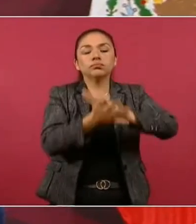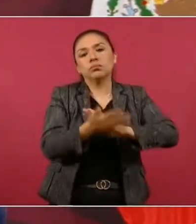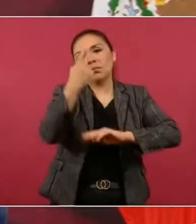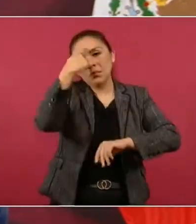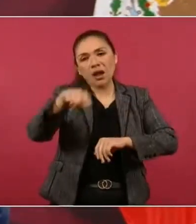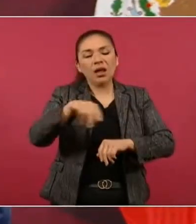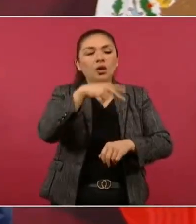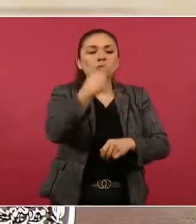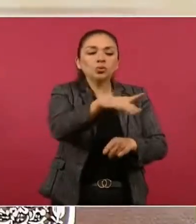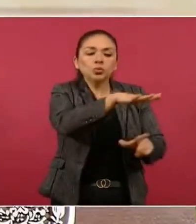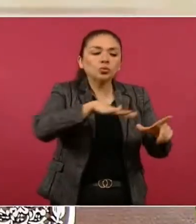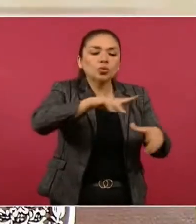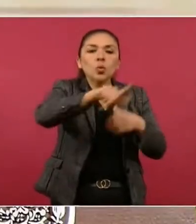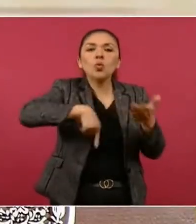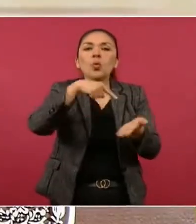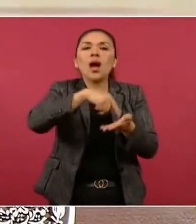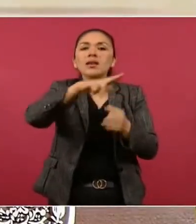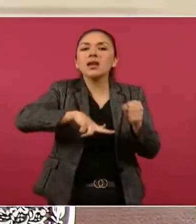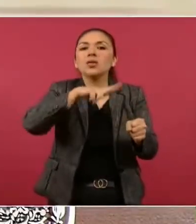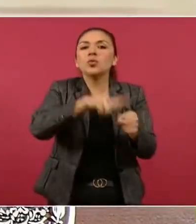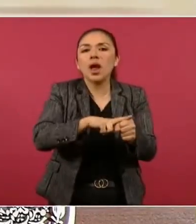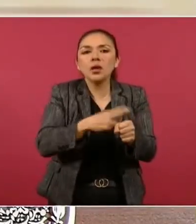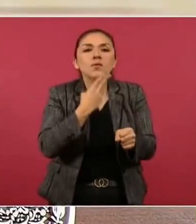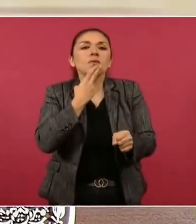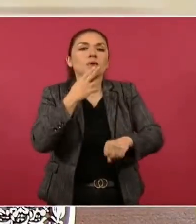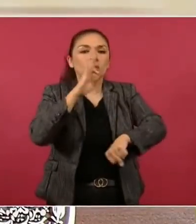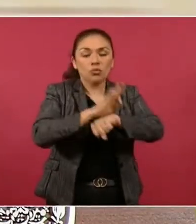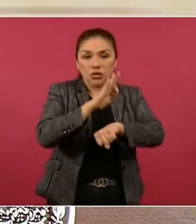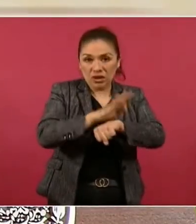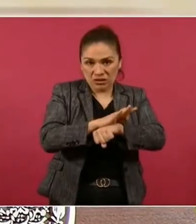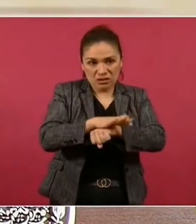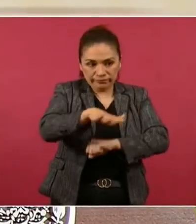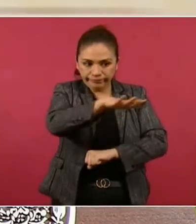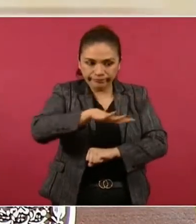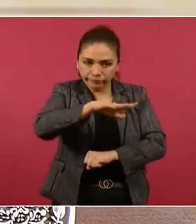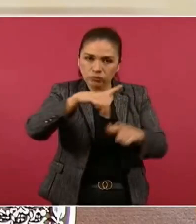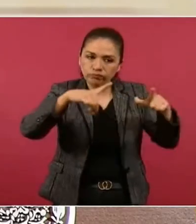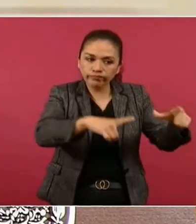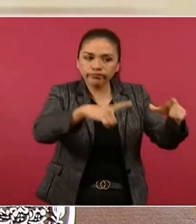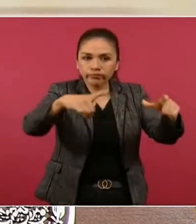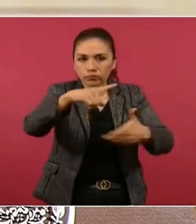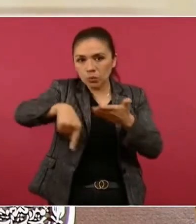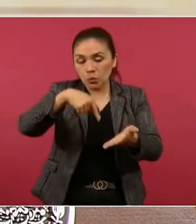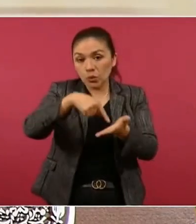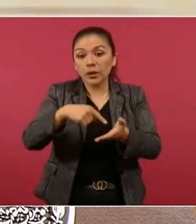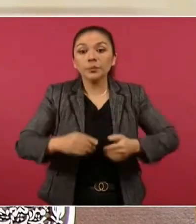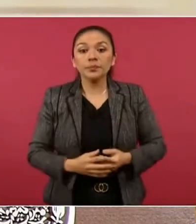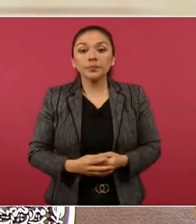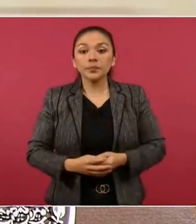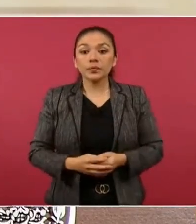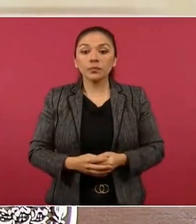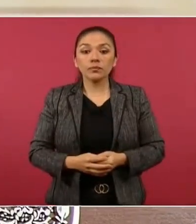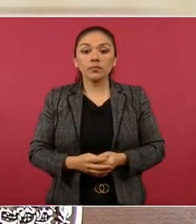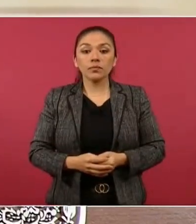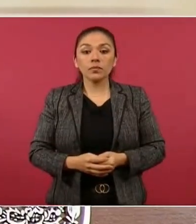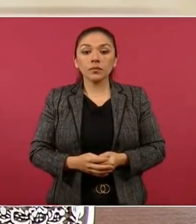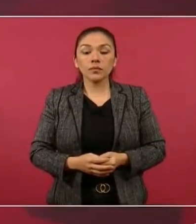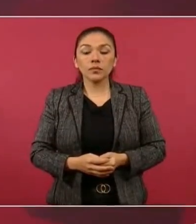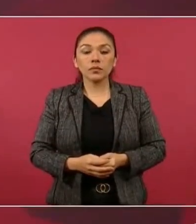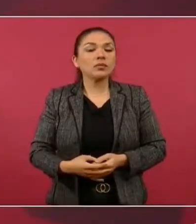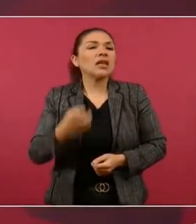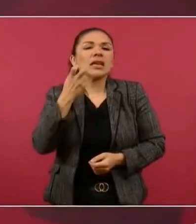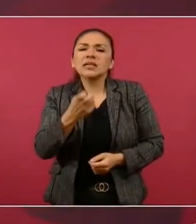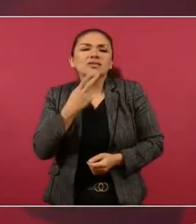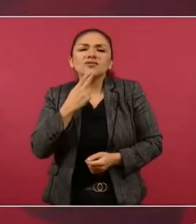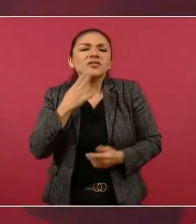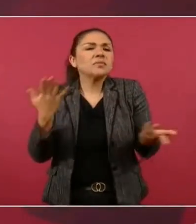protegidas, parques naturales protegidos. Desde luego, el propósito